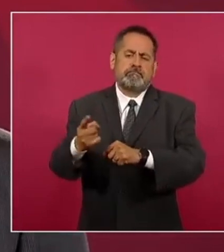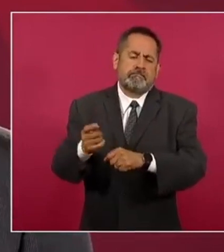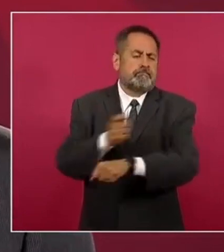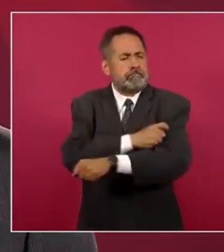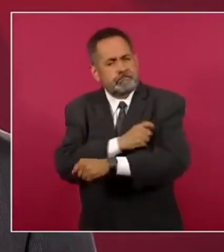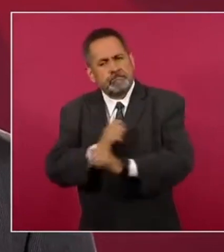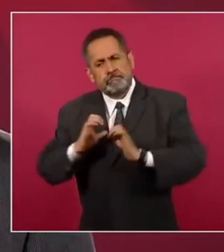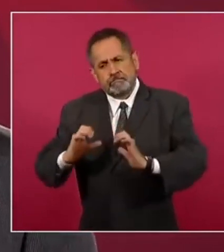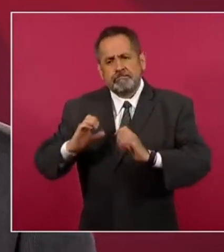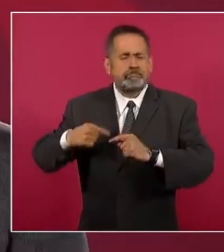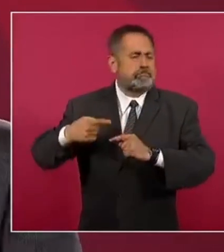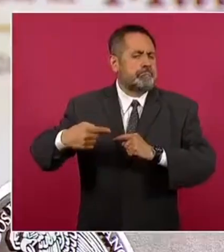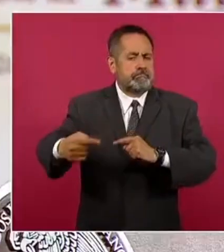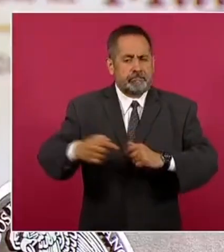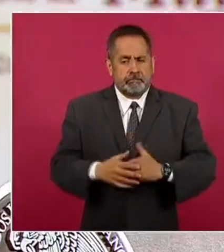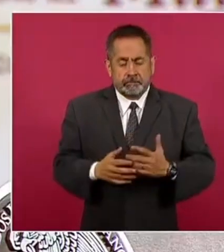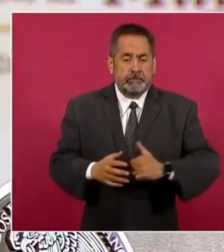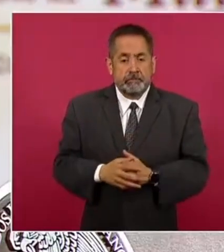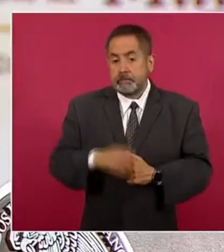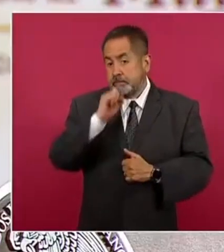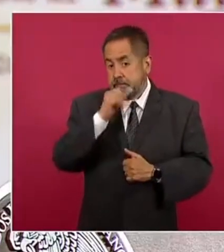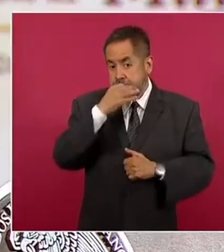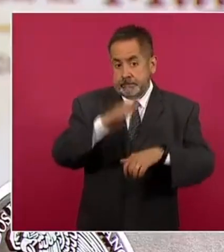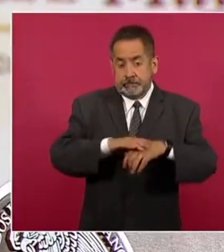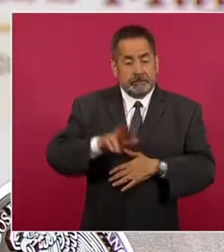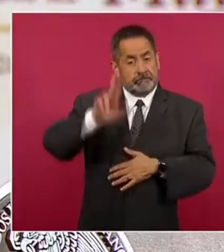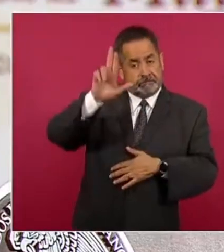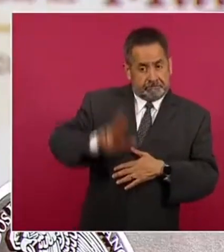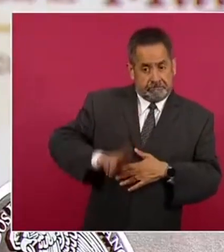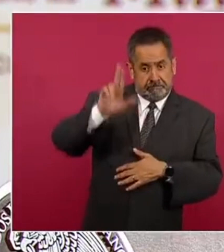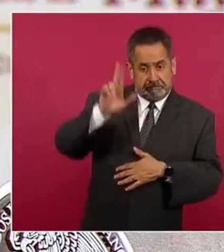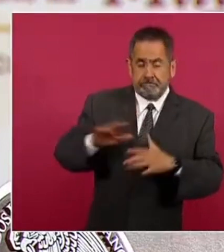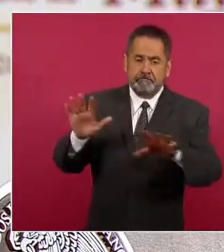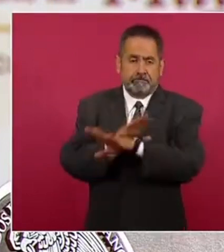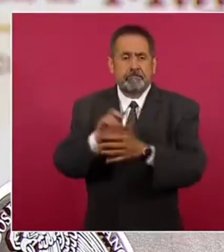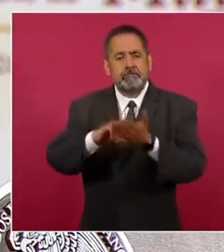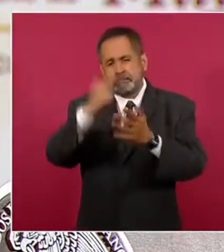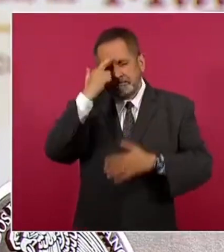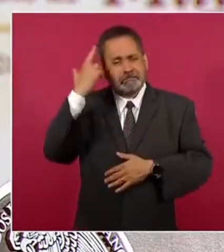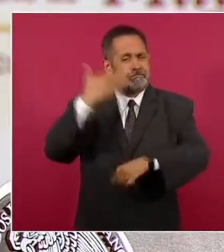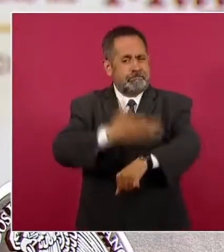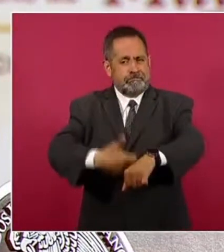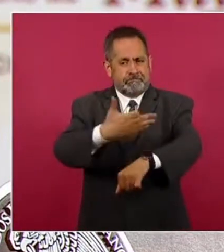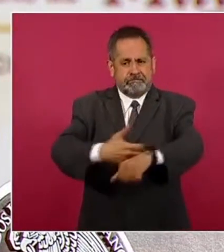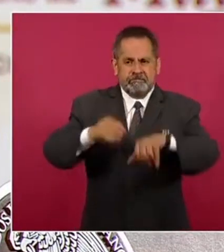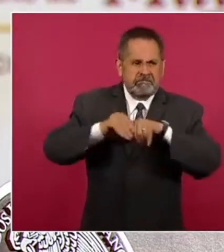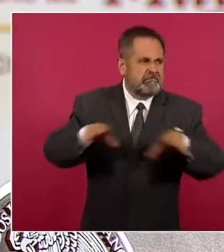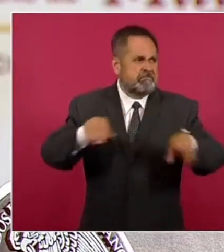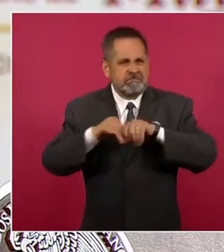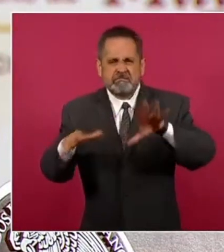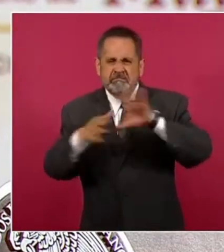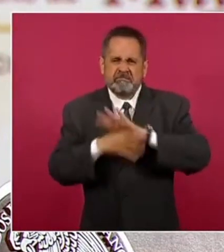pulso de la salud también cambia de fase. En su momento cerramos las conferencias vespertinas como una necesidad de información